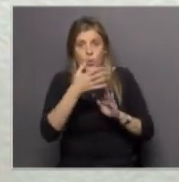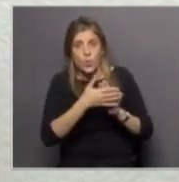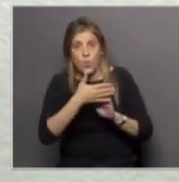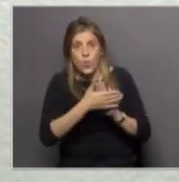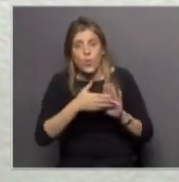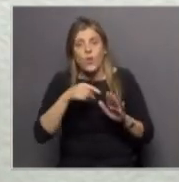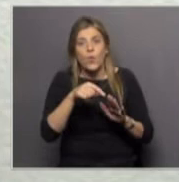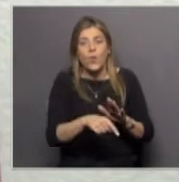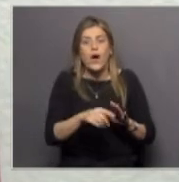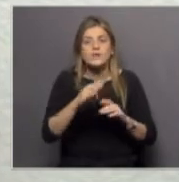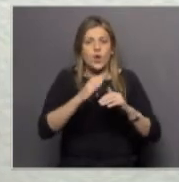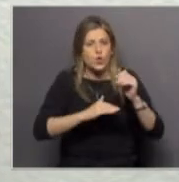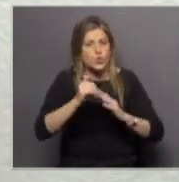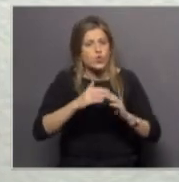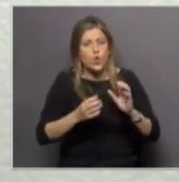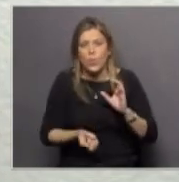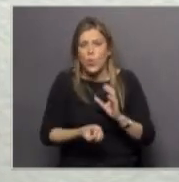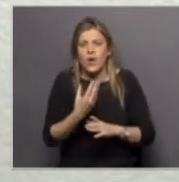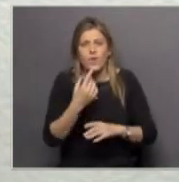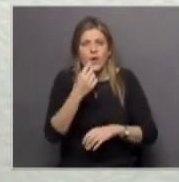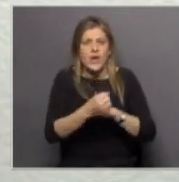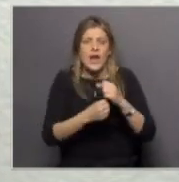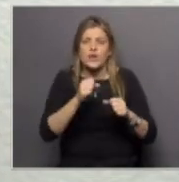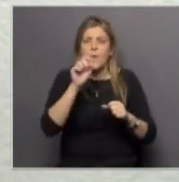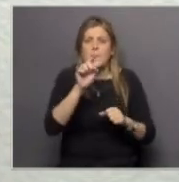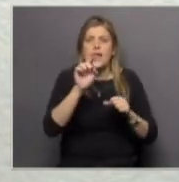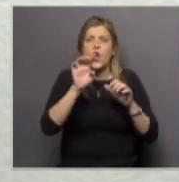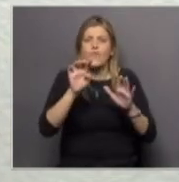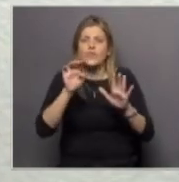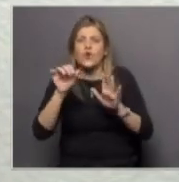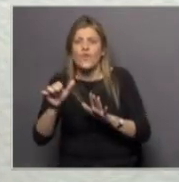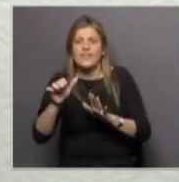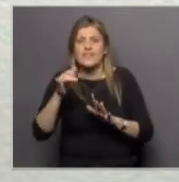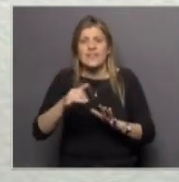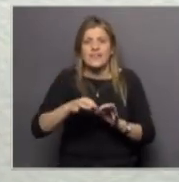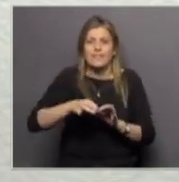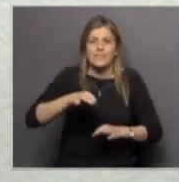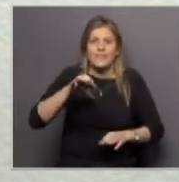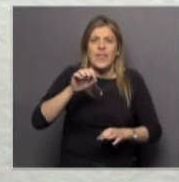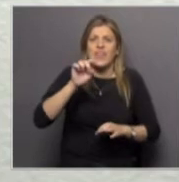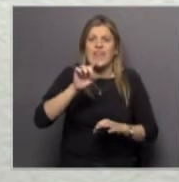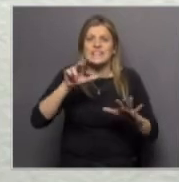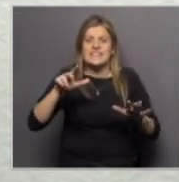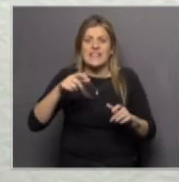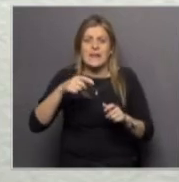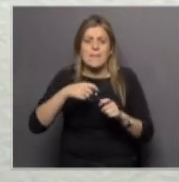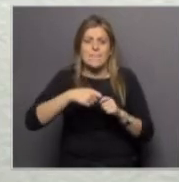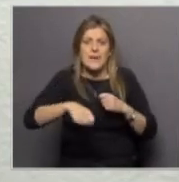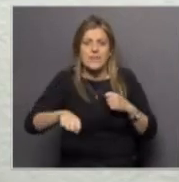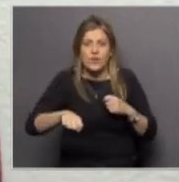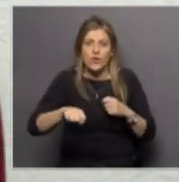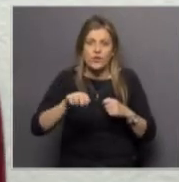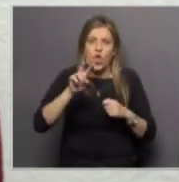se construyó este nuevo túnel del viento en 1996, tiene 17 metros de longitud, 2 metros y 25